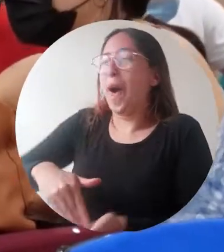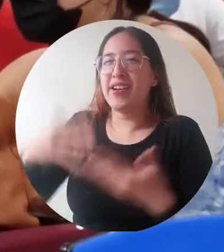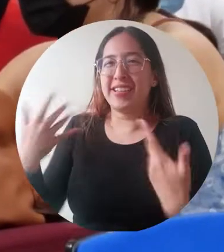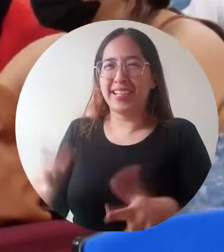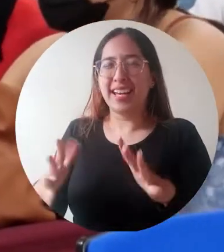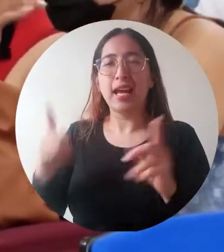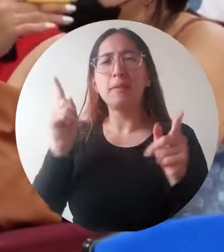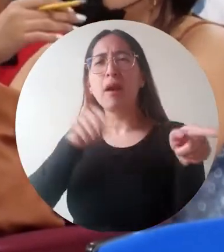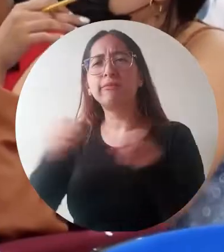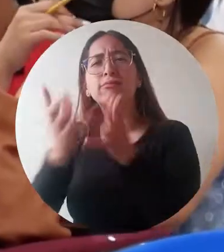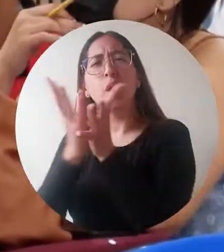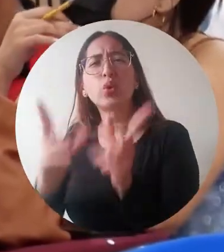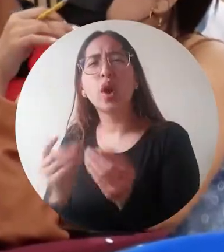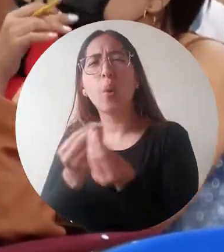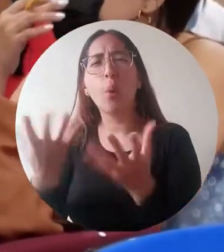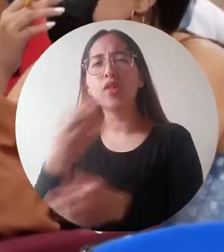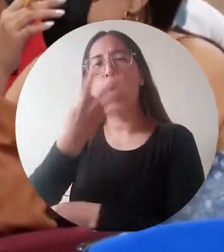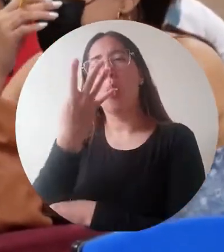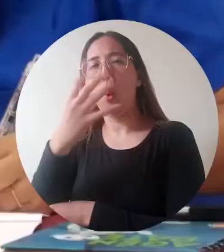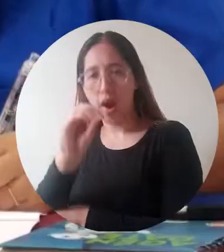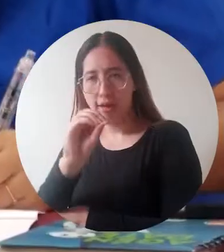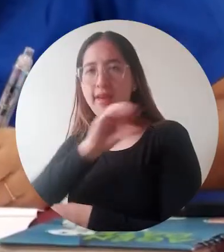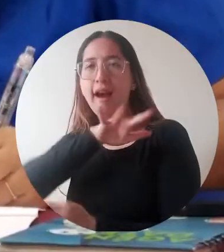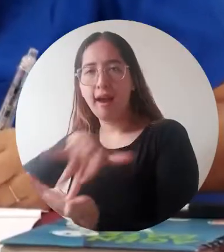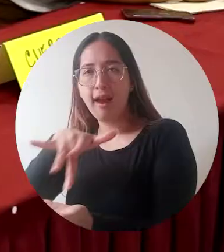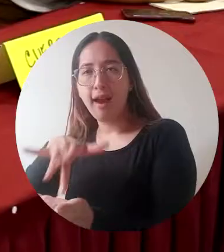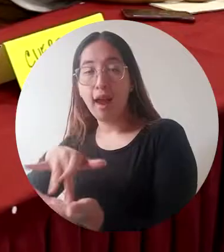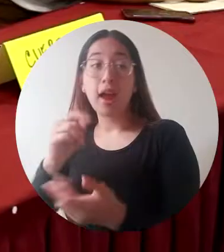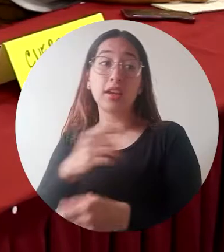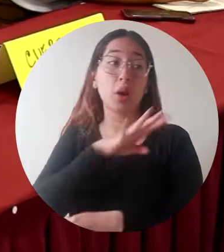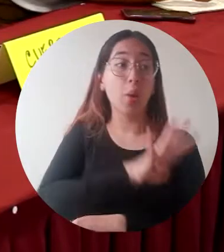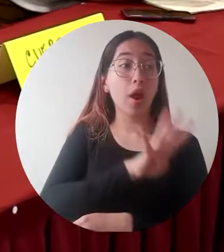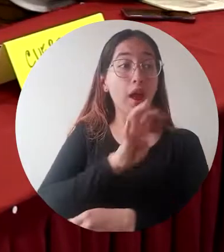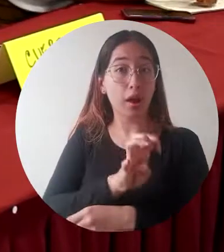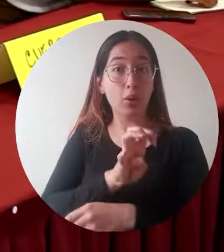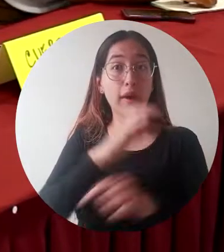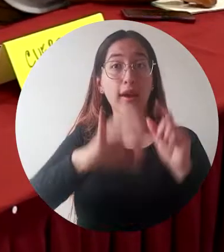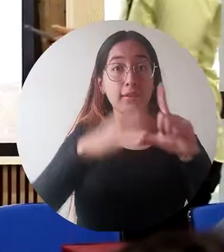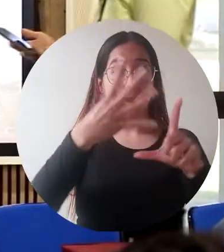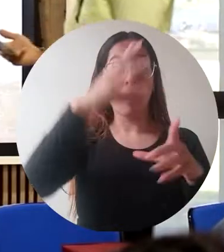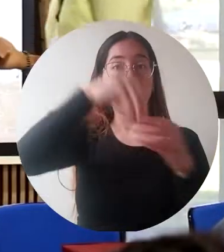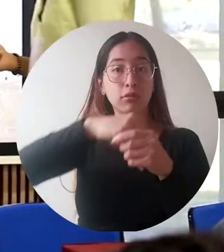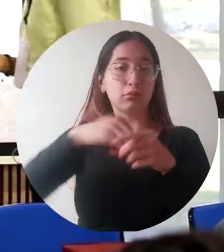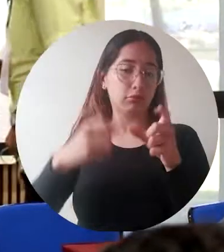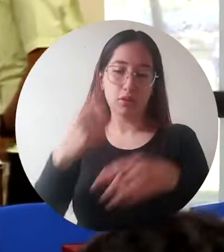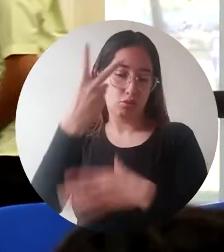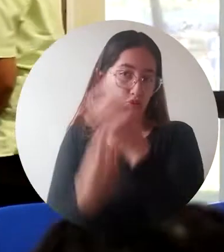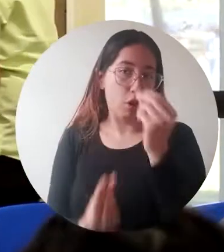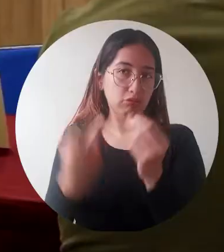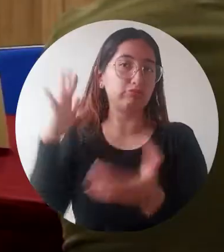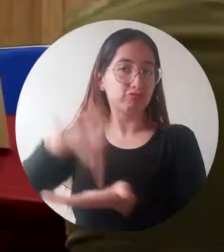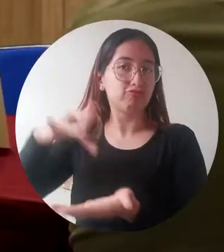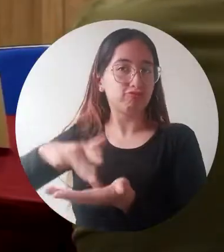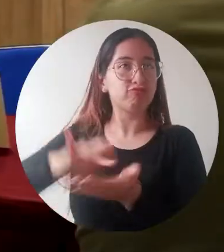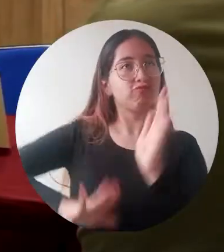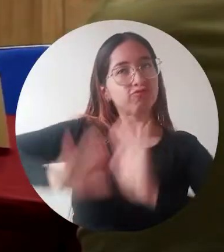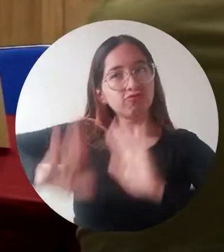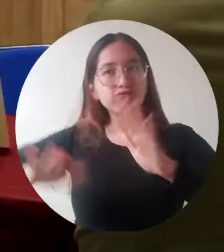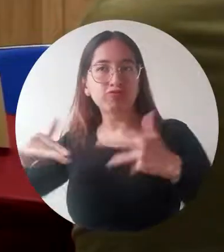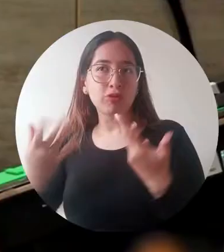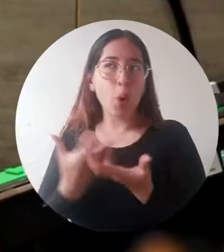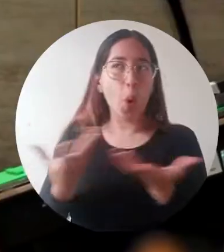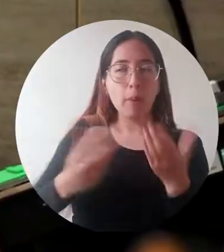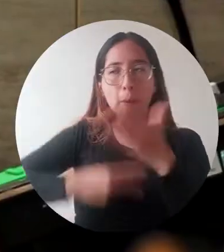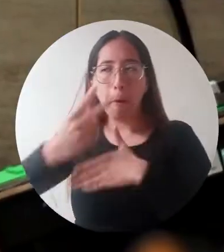reunir en el campus a cerca de 40 estudiantes de manera presencial y 49 conectados vía remota, que participaron a